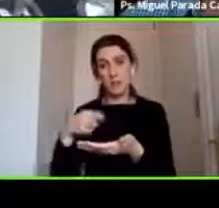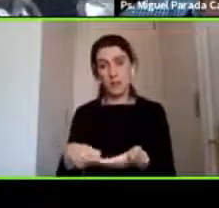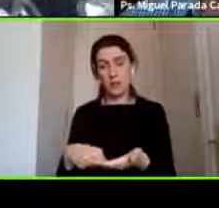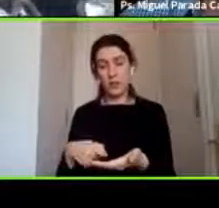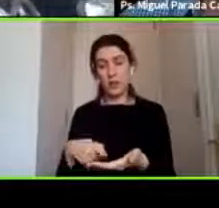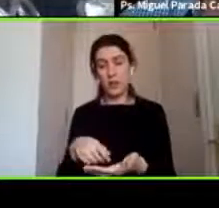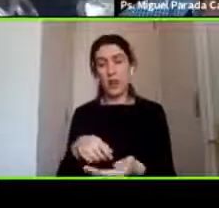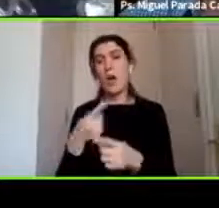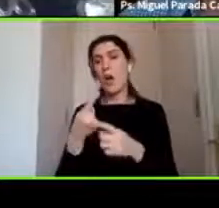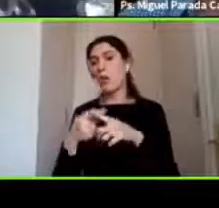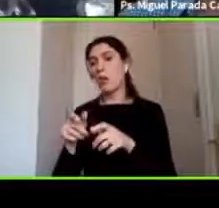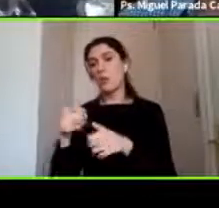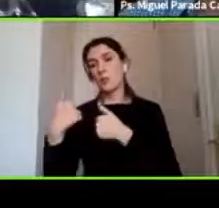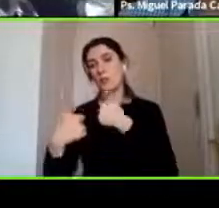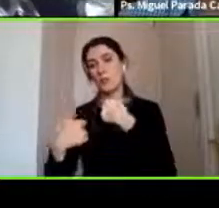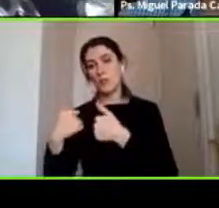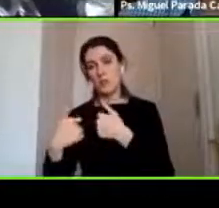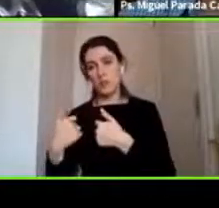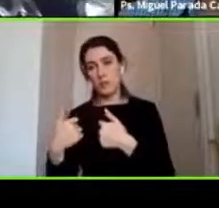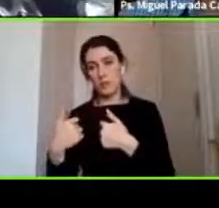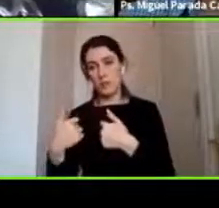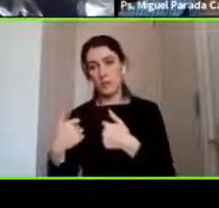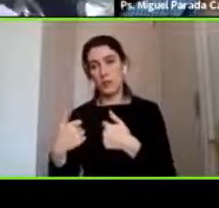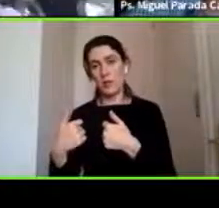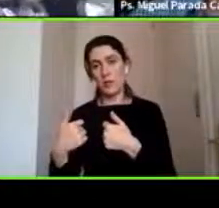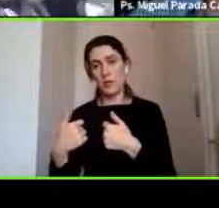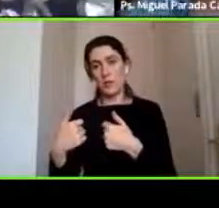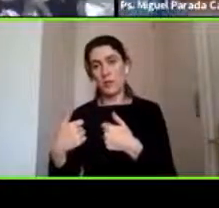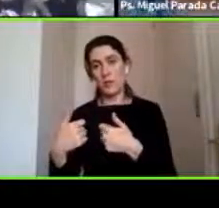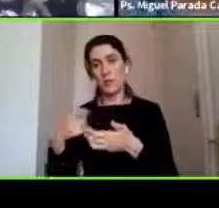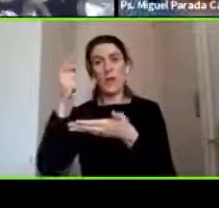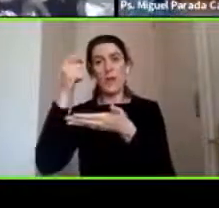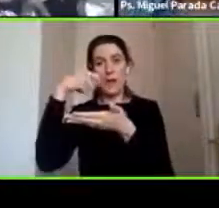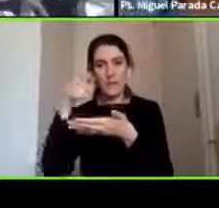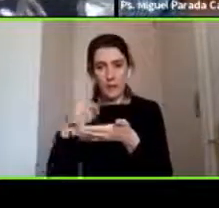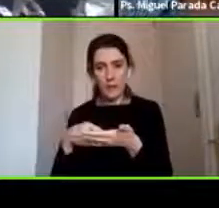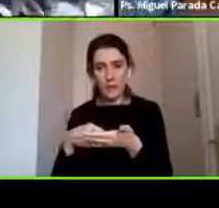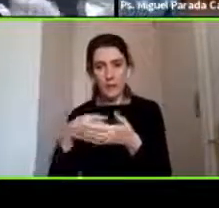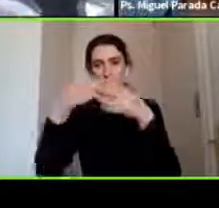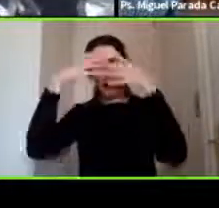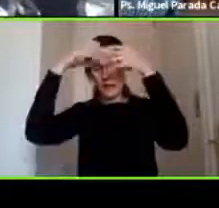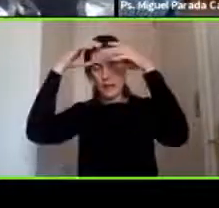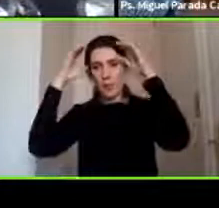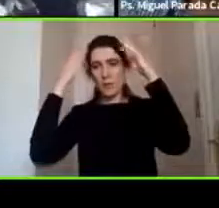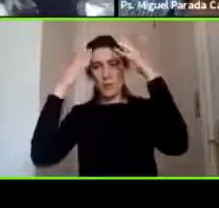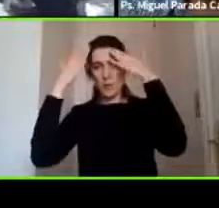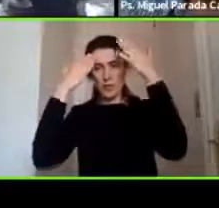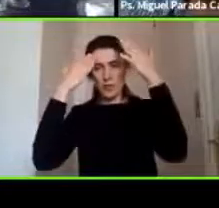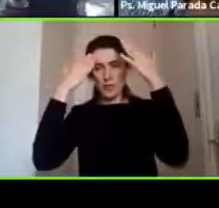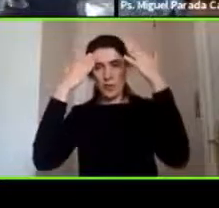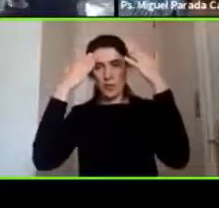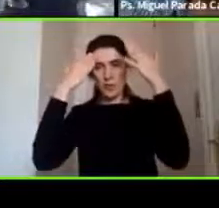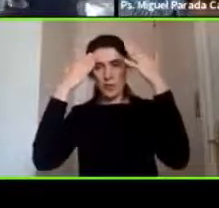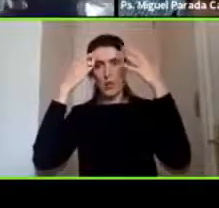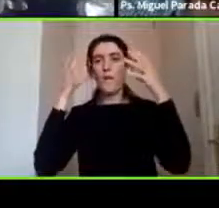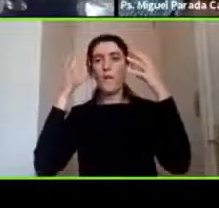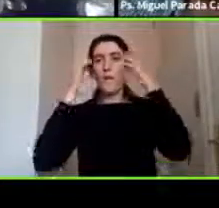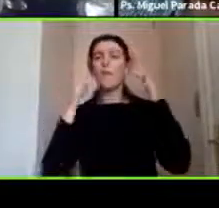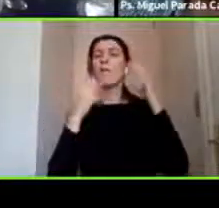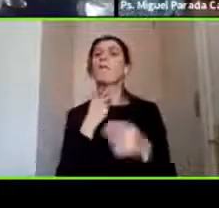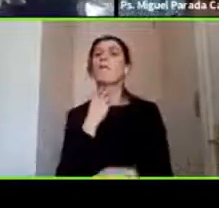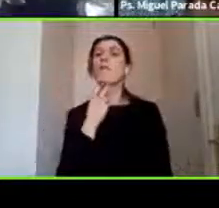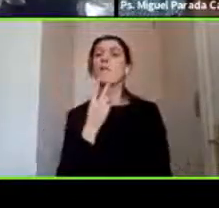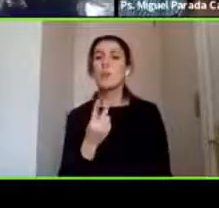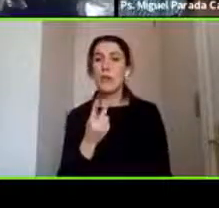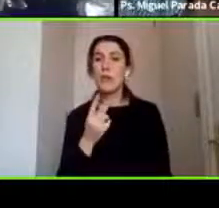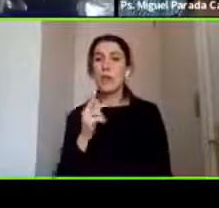especialistas o terapeutas para evaluar la parte neuropsicológica fonaudiológica terapia